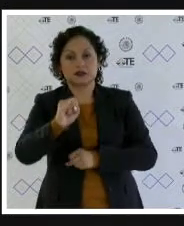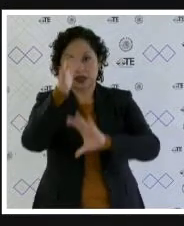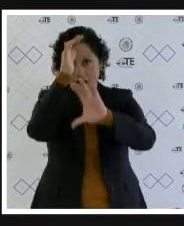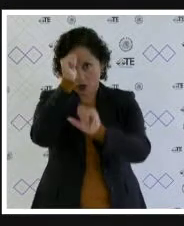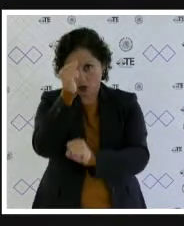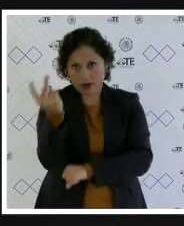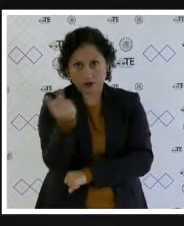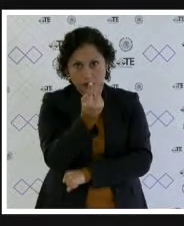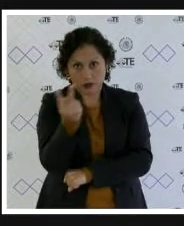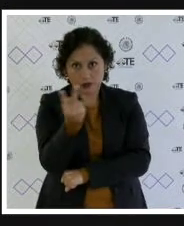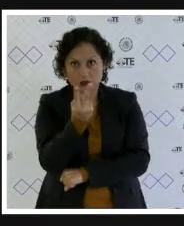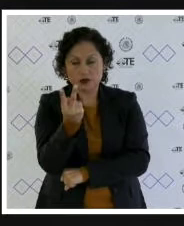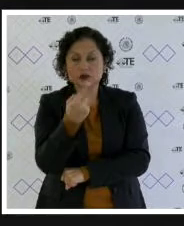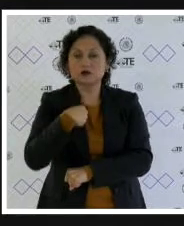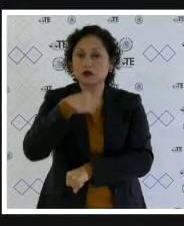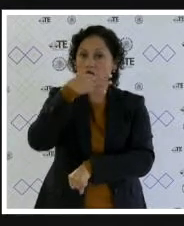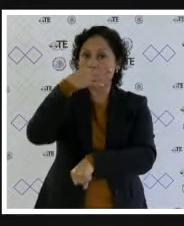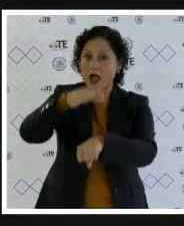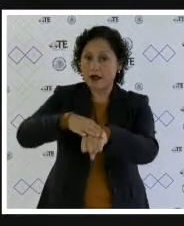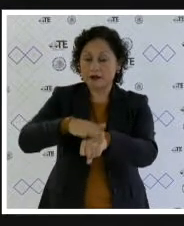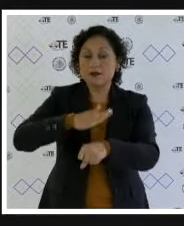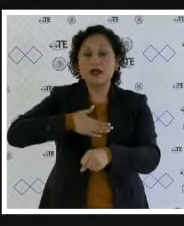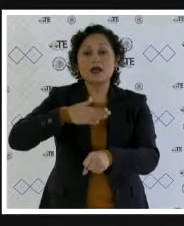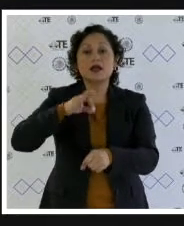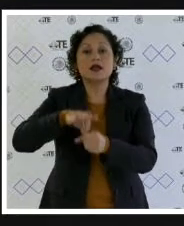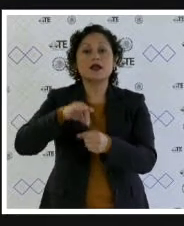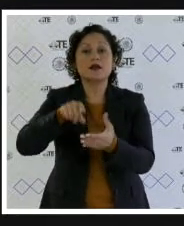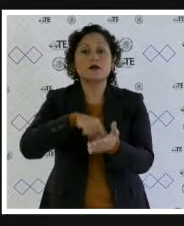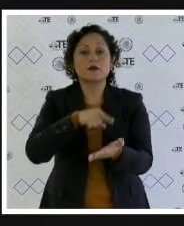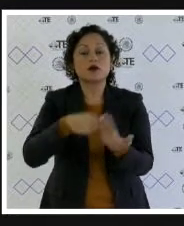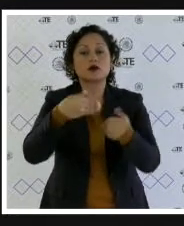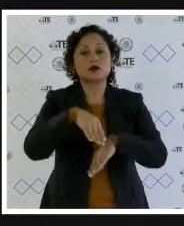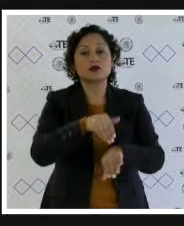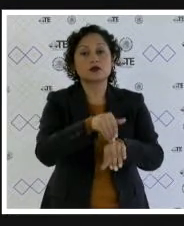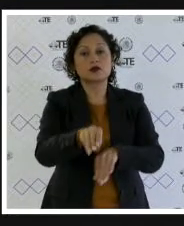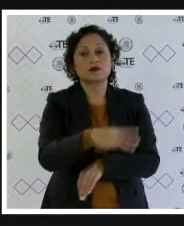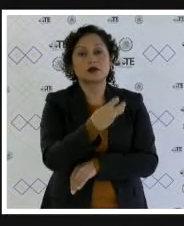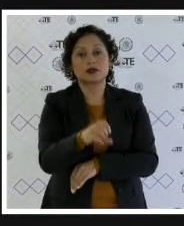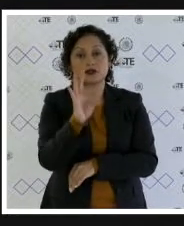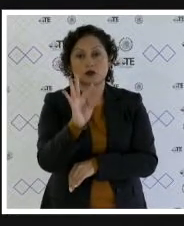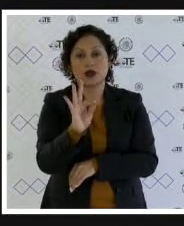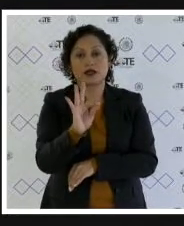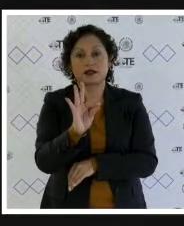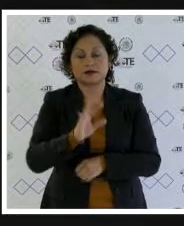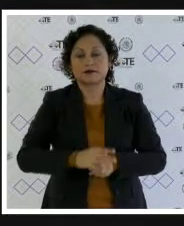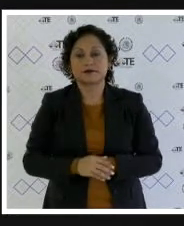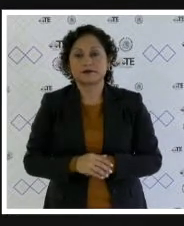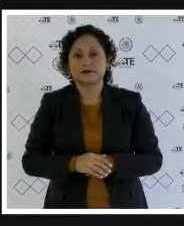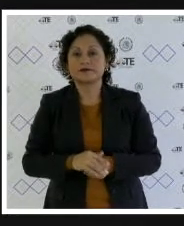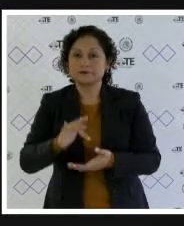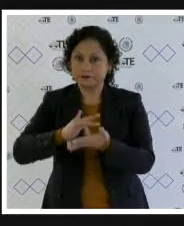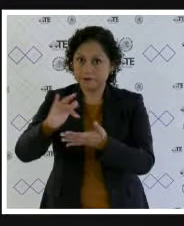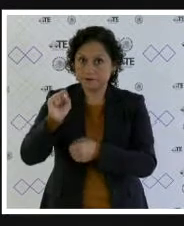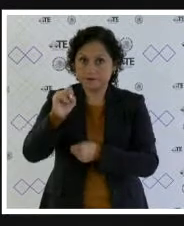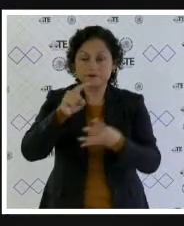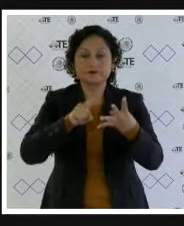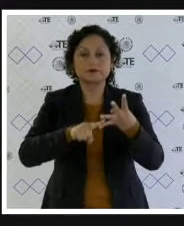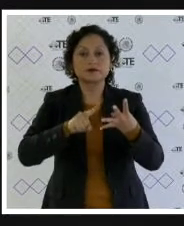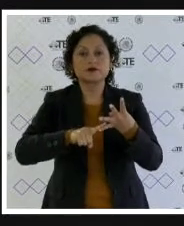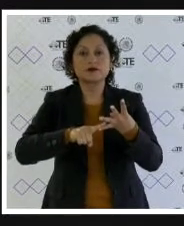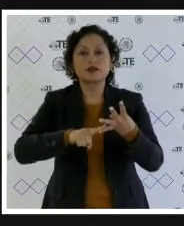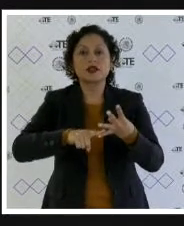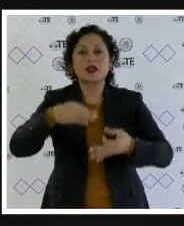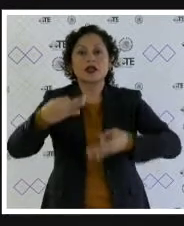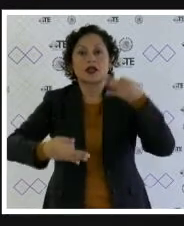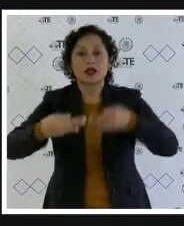proyectos de la cuenta y anuncio que emitiré voto aclarativo en el juicio electoral 340. Gracias. Muchas gracias. Magistrado Juan Carlos